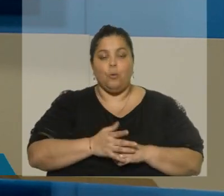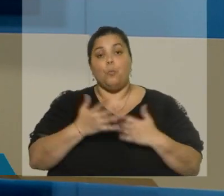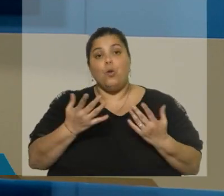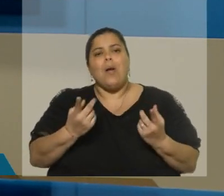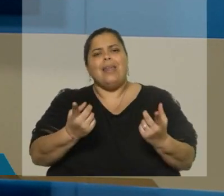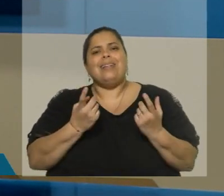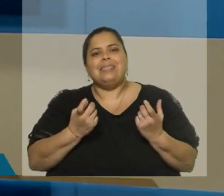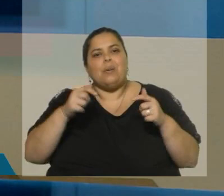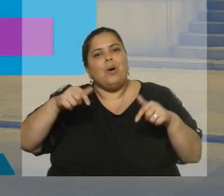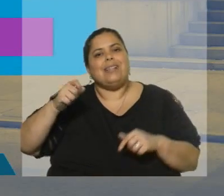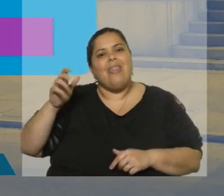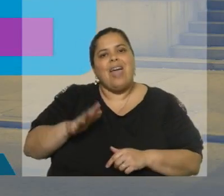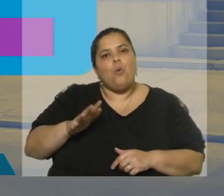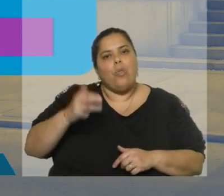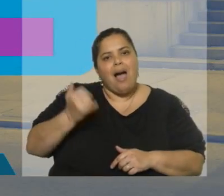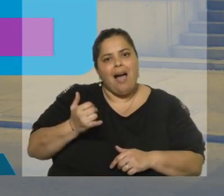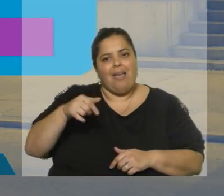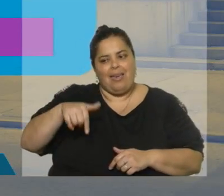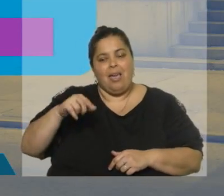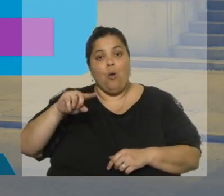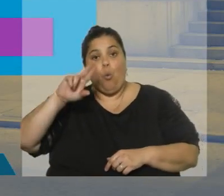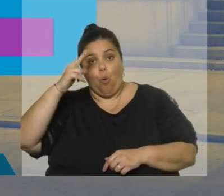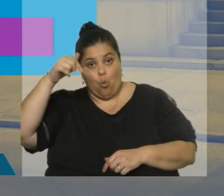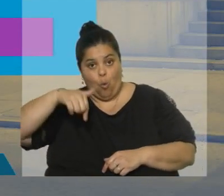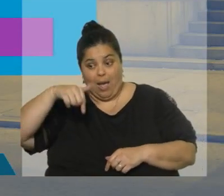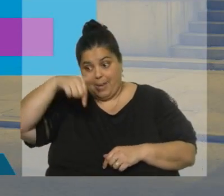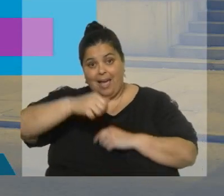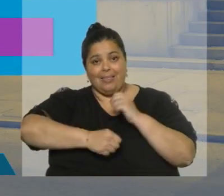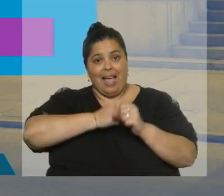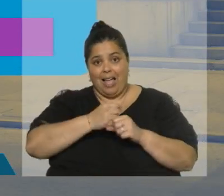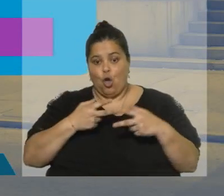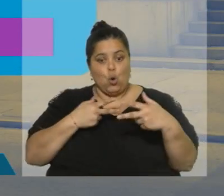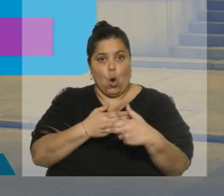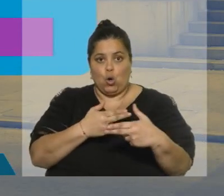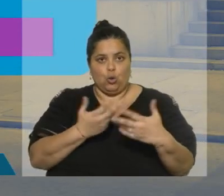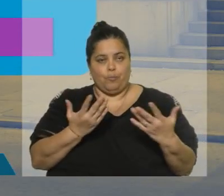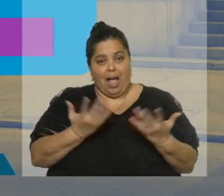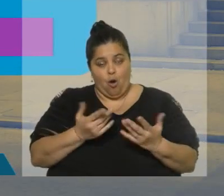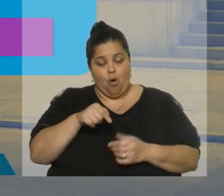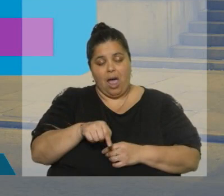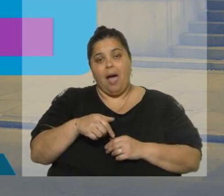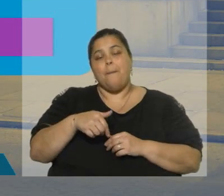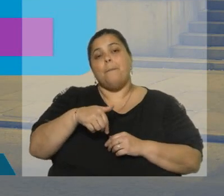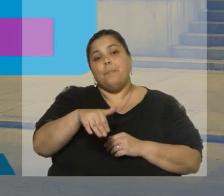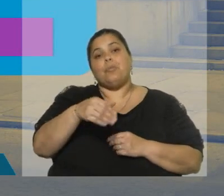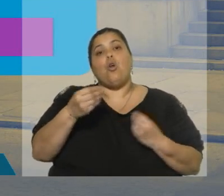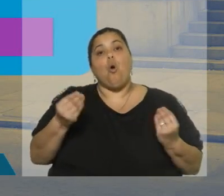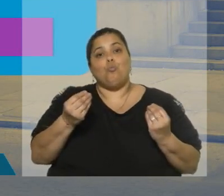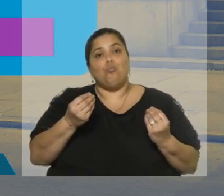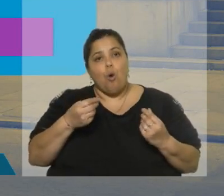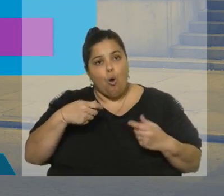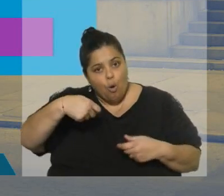tenemos que tiene el país a corto plazo? Por ejemplo, para este año. Ahí está en la placa, ¿verdad? ¿Y de qué manera podemos hacer frente a ello?